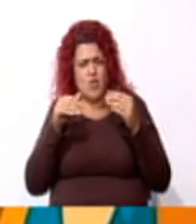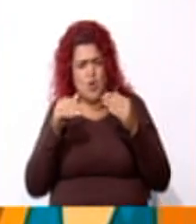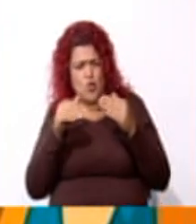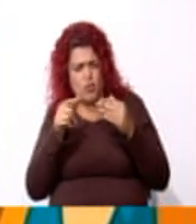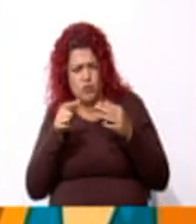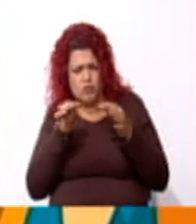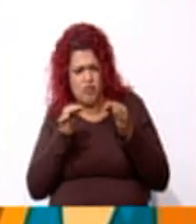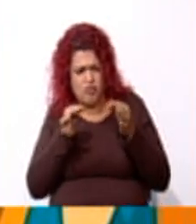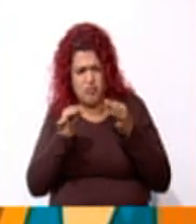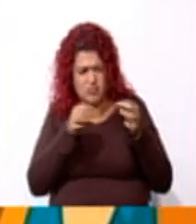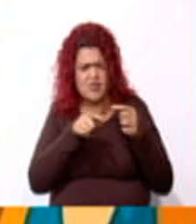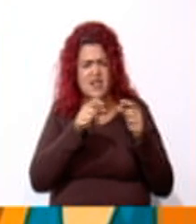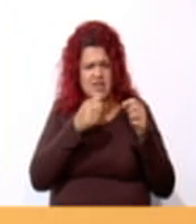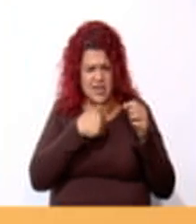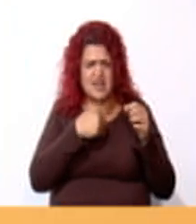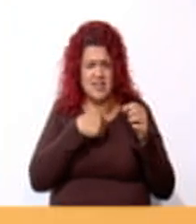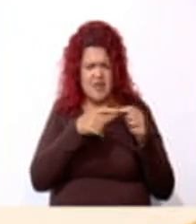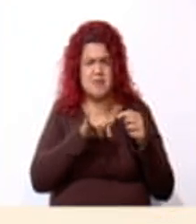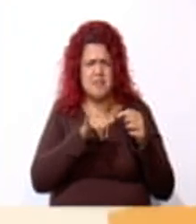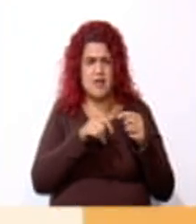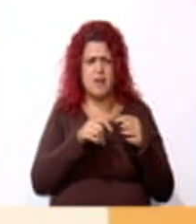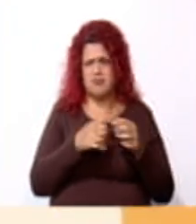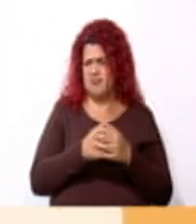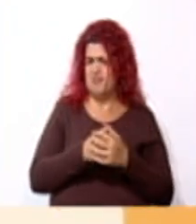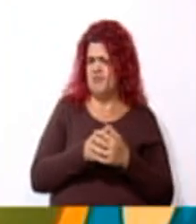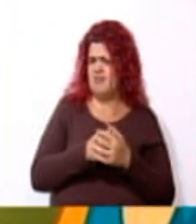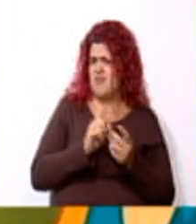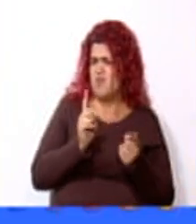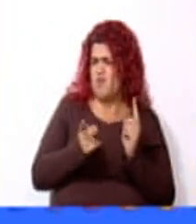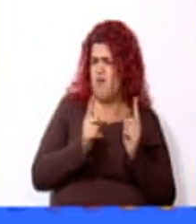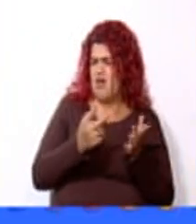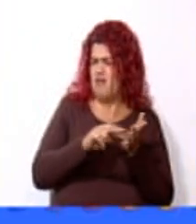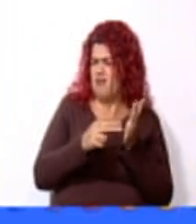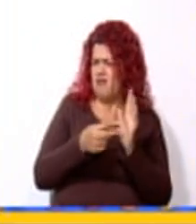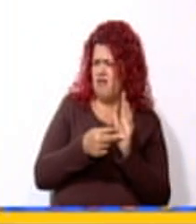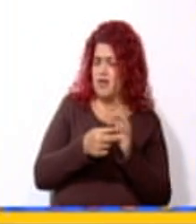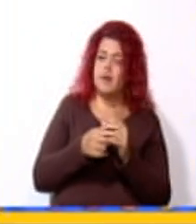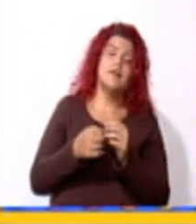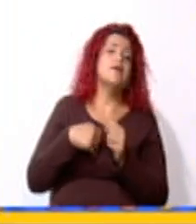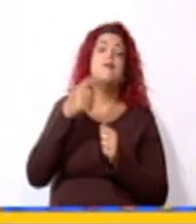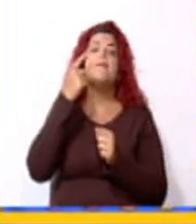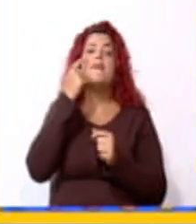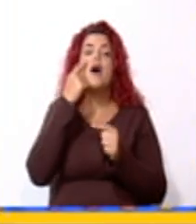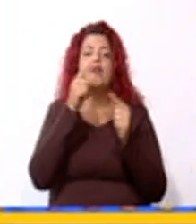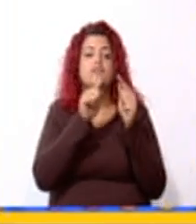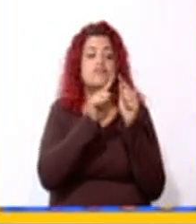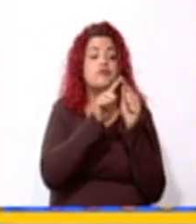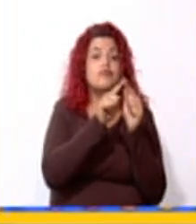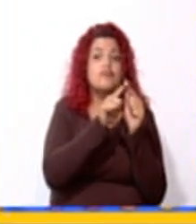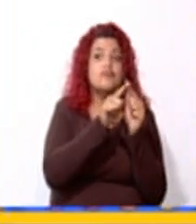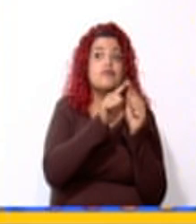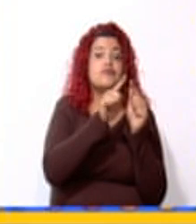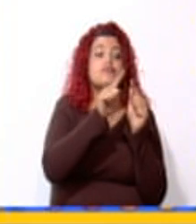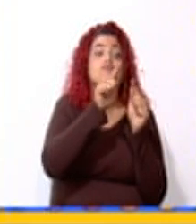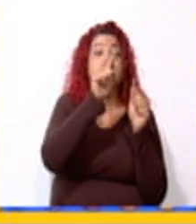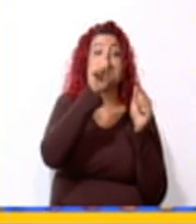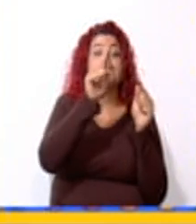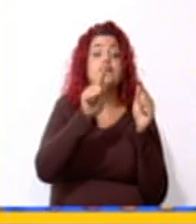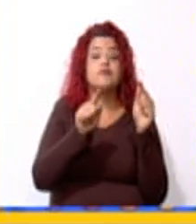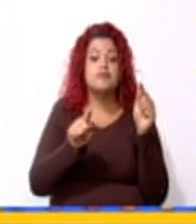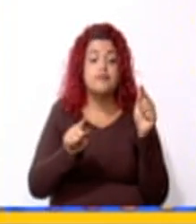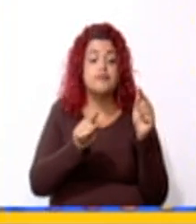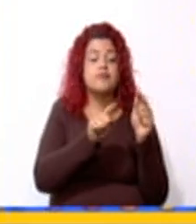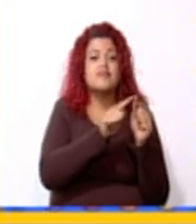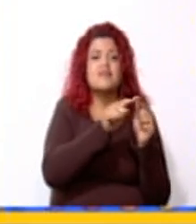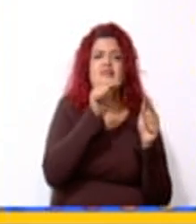han armado. ¿Cuáles son? Llamaremos contorno a la totalidad de bordes que presenta